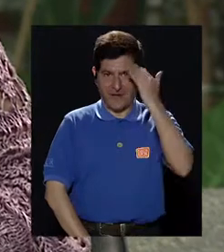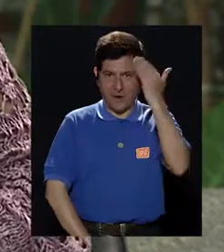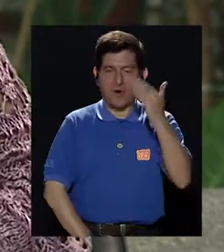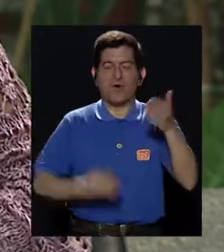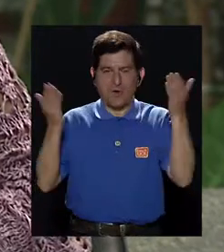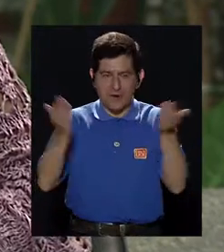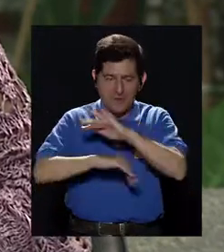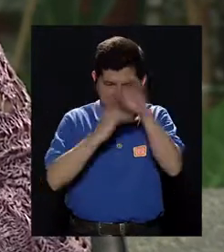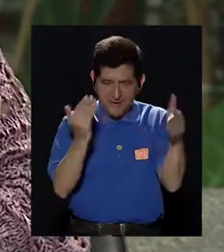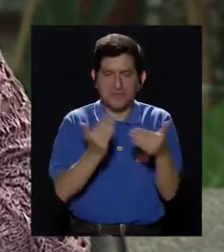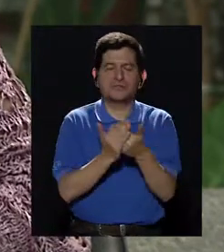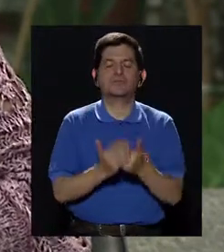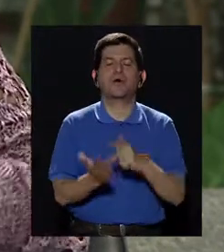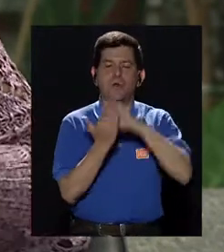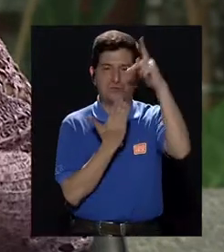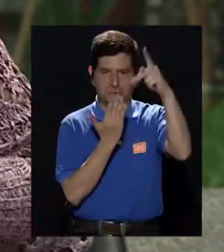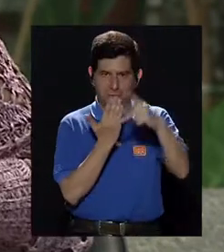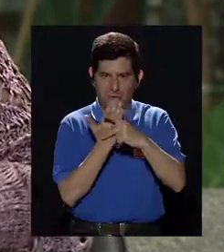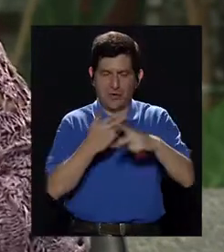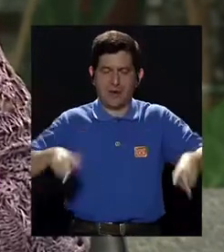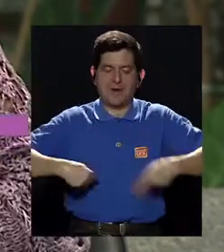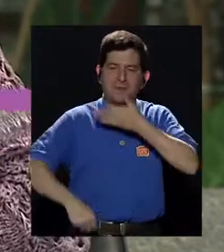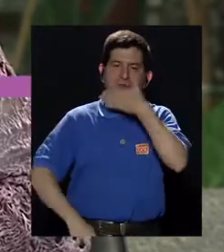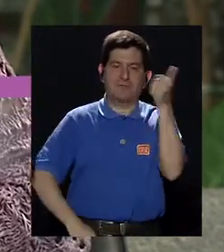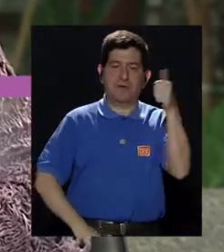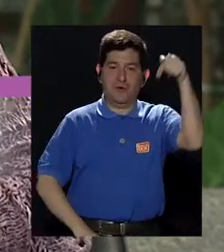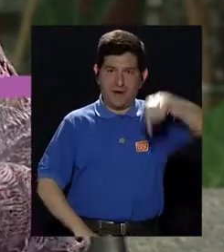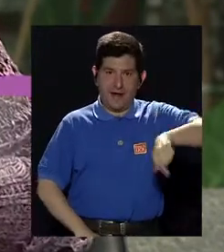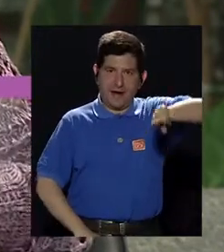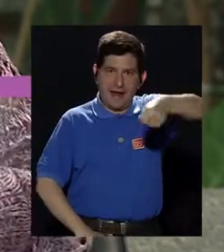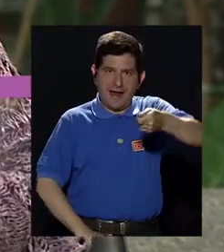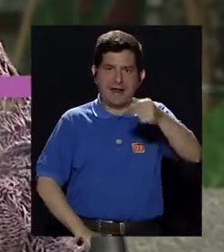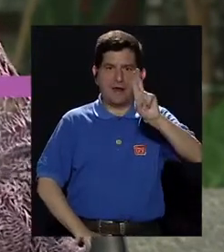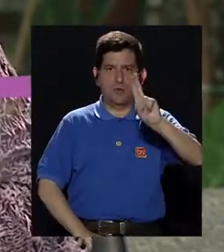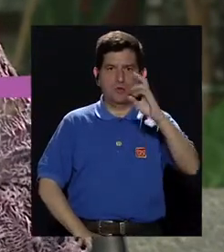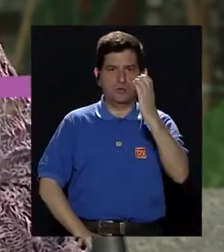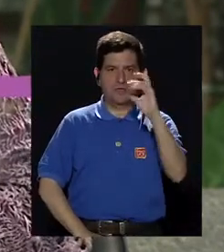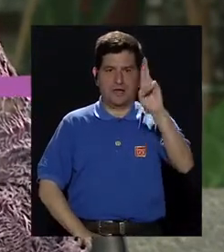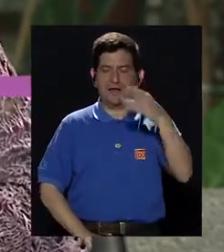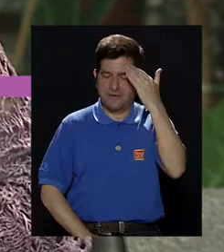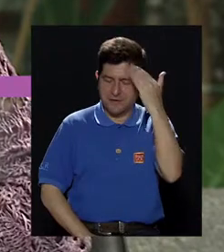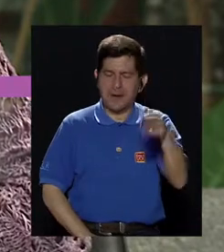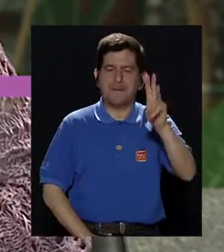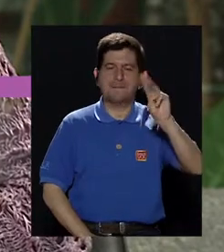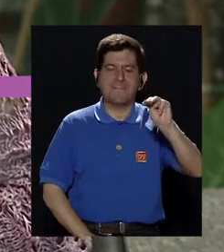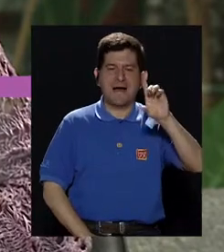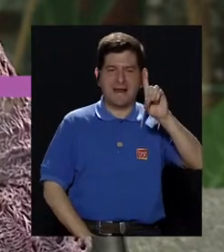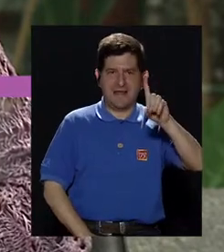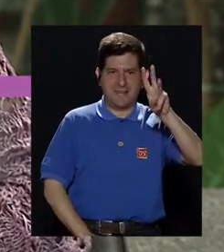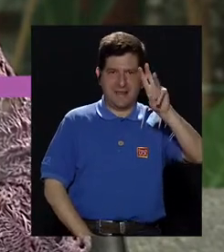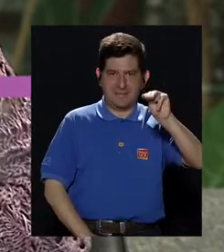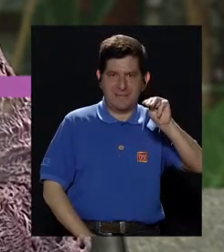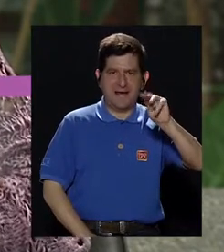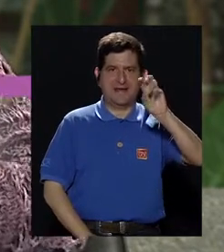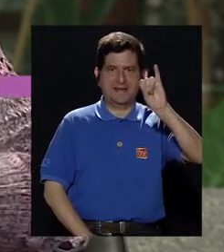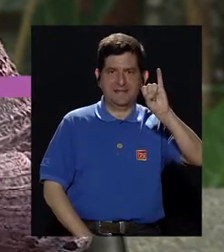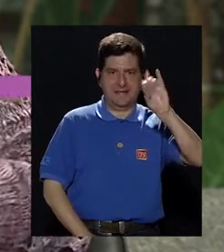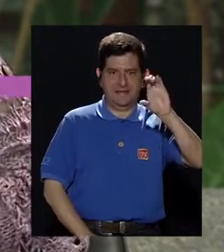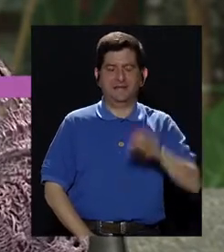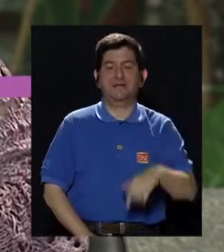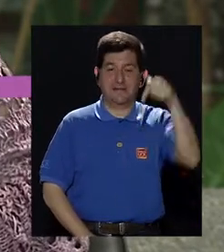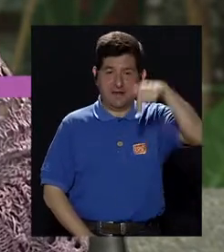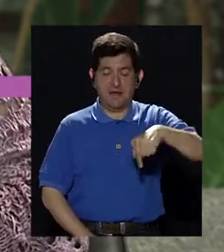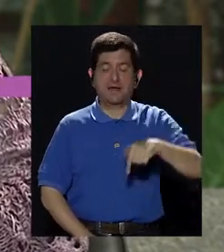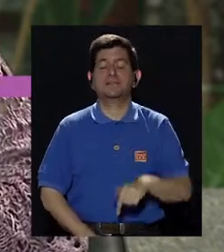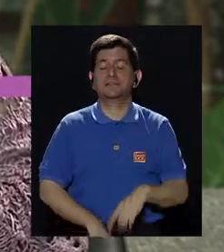Hola, bienvenidos y bienvenidas a un programa más de de vivir mejor aquí por su canal UCR, les saluda María del Maris Aguirre Sedeño y estaré con